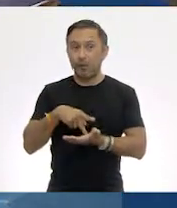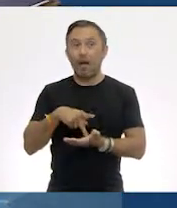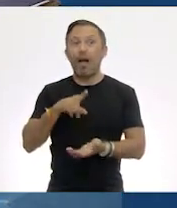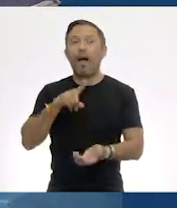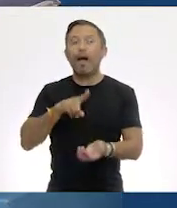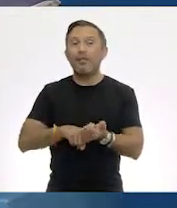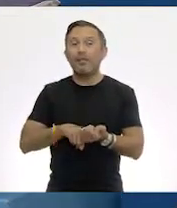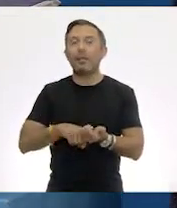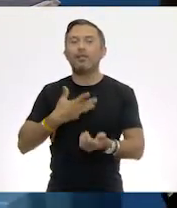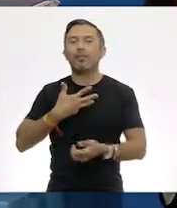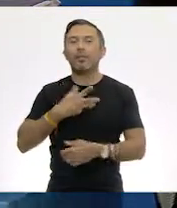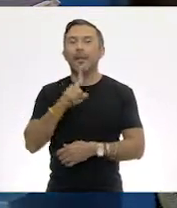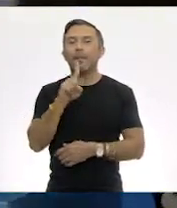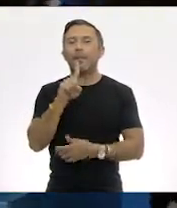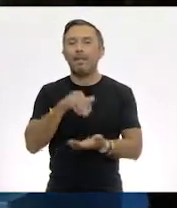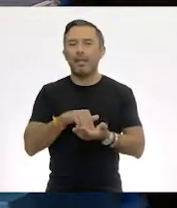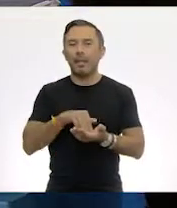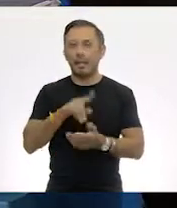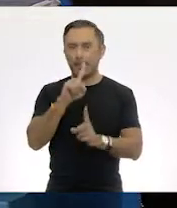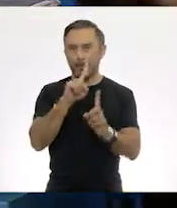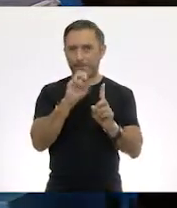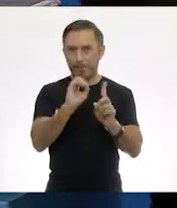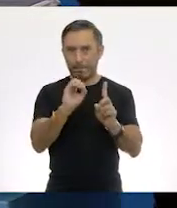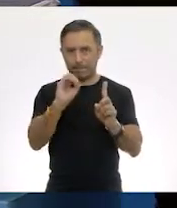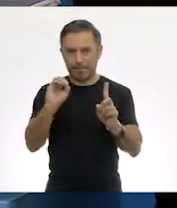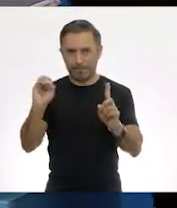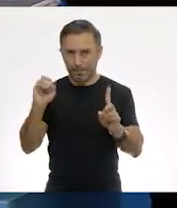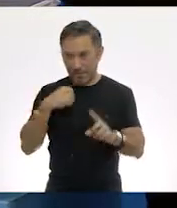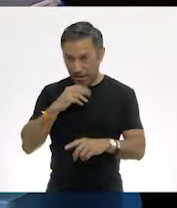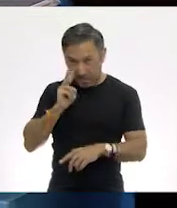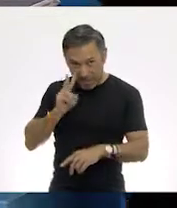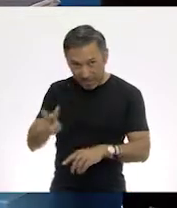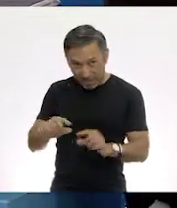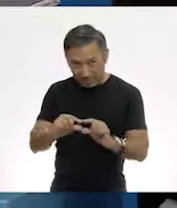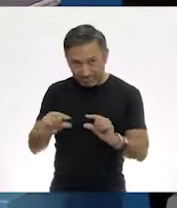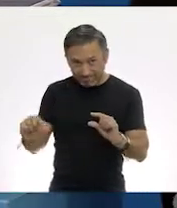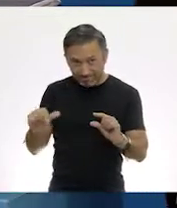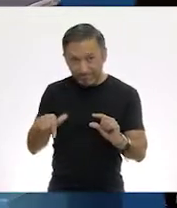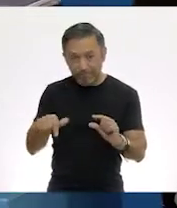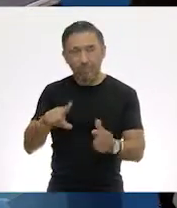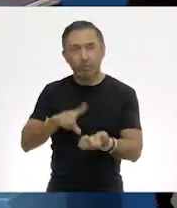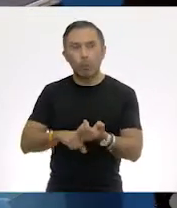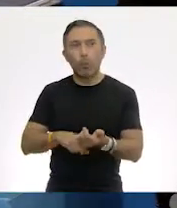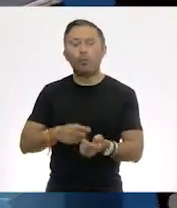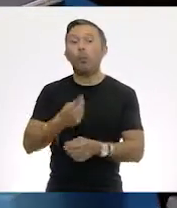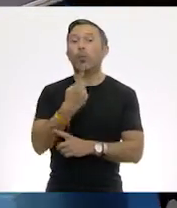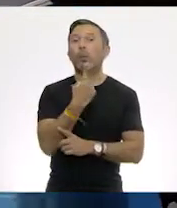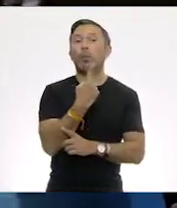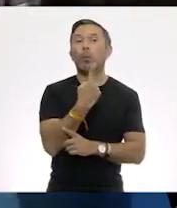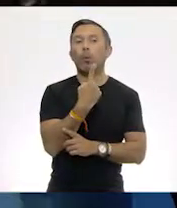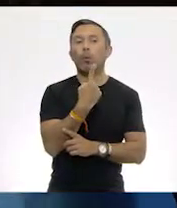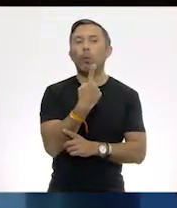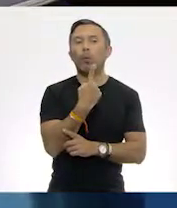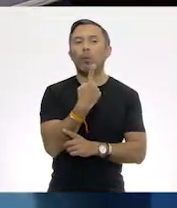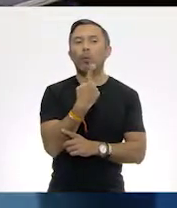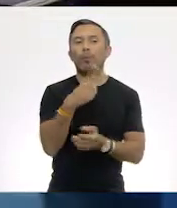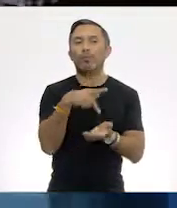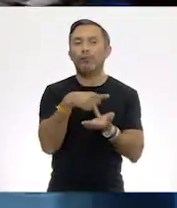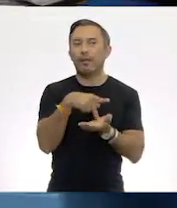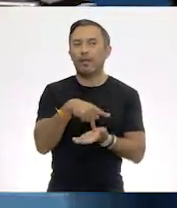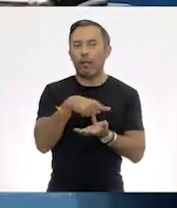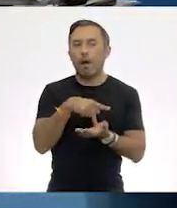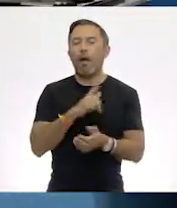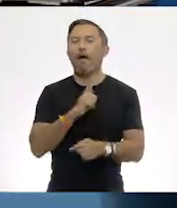mil gramos. Si se dan cuenta, aquí tenemos un kilogramo. ¡Ah! Y si nosotros